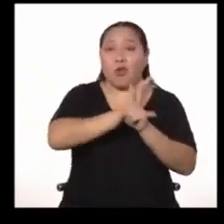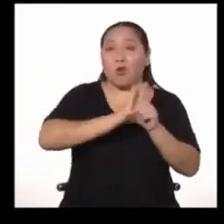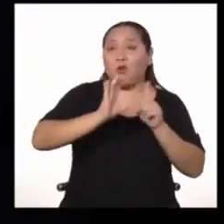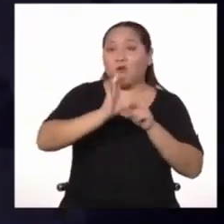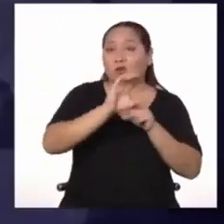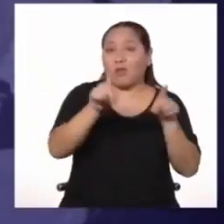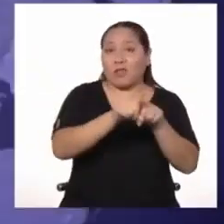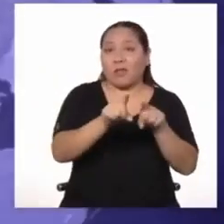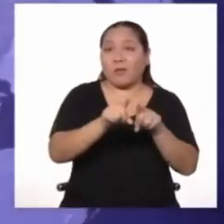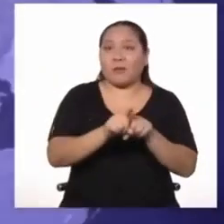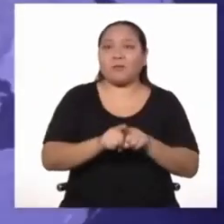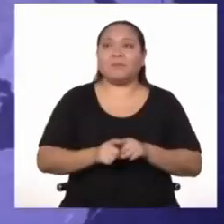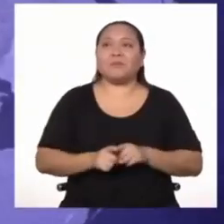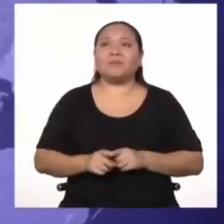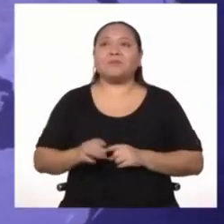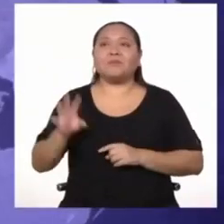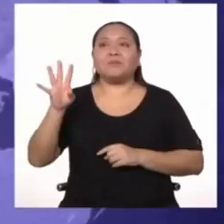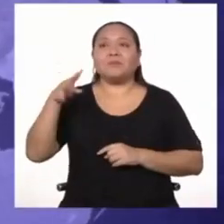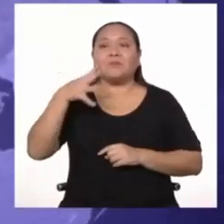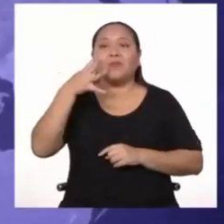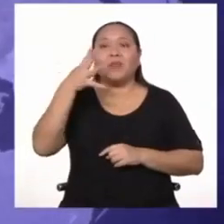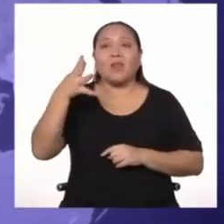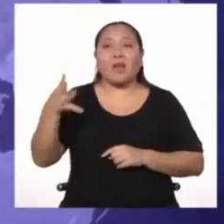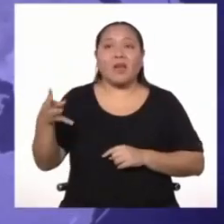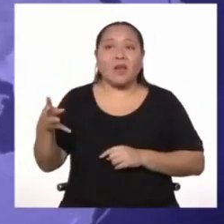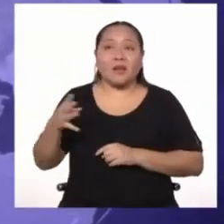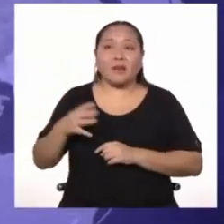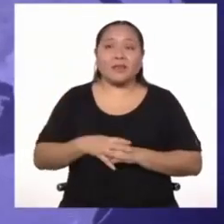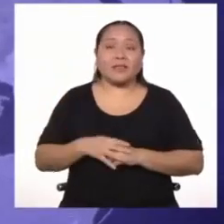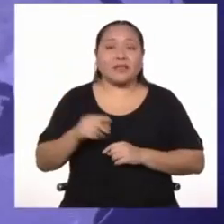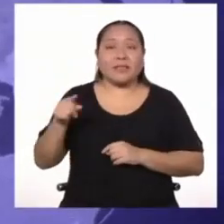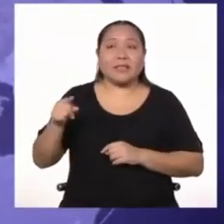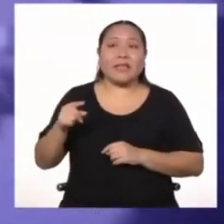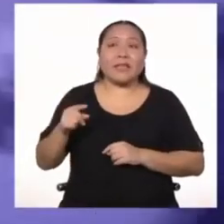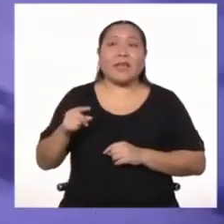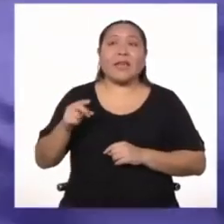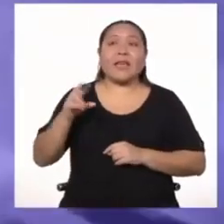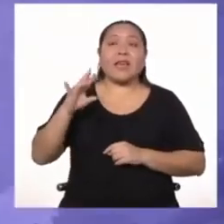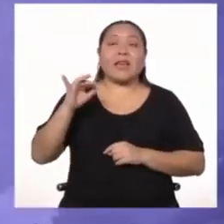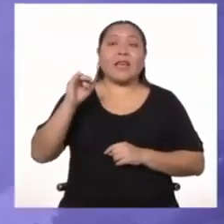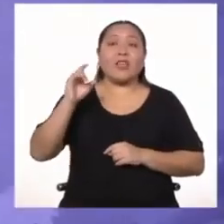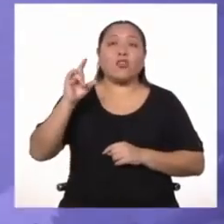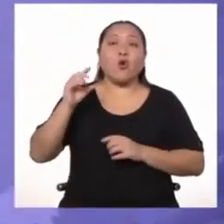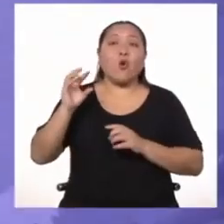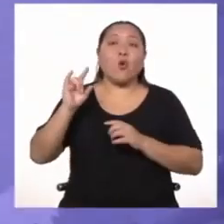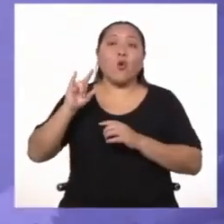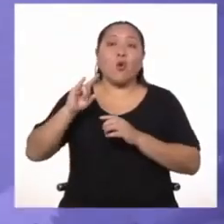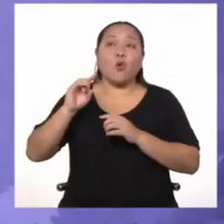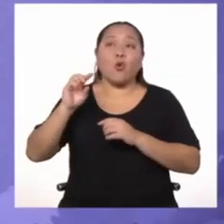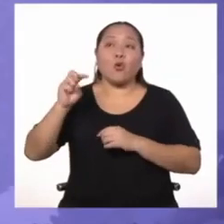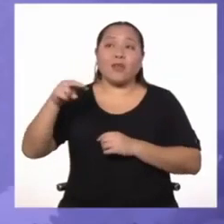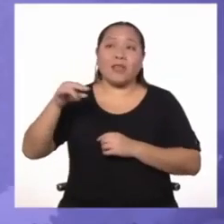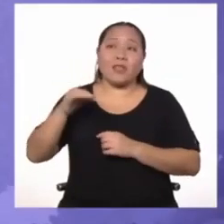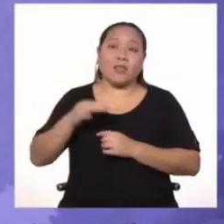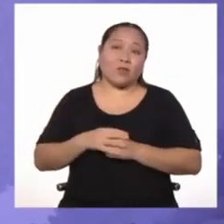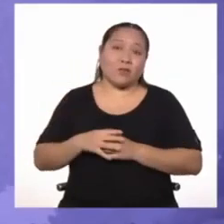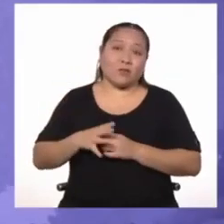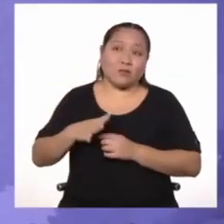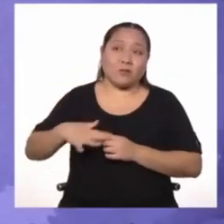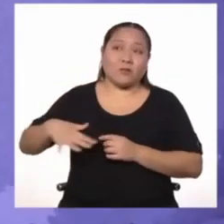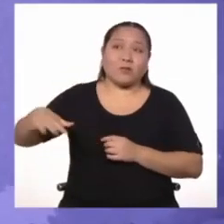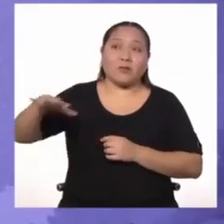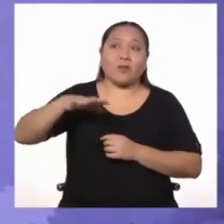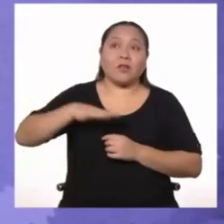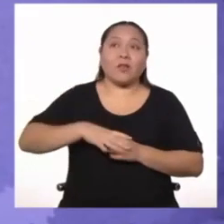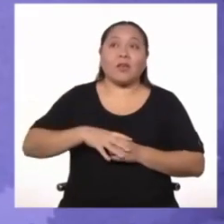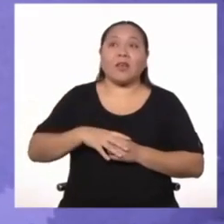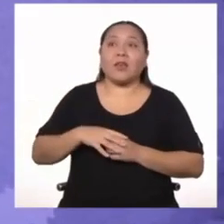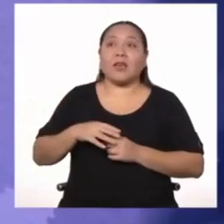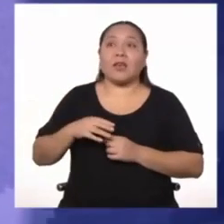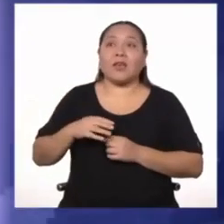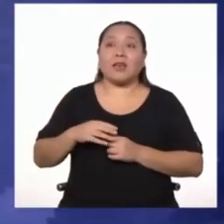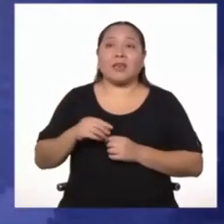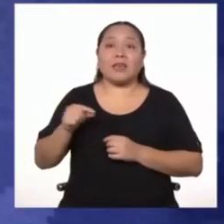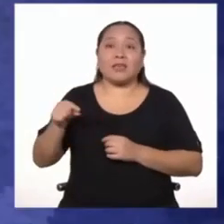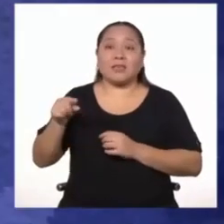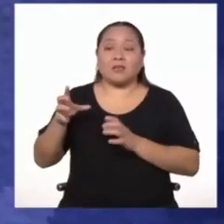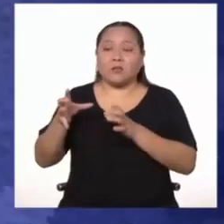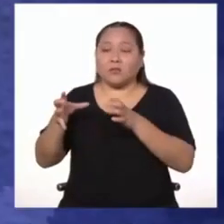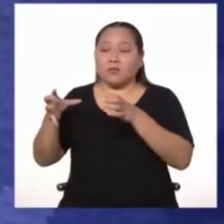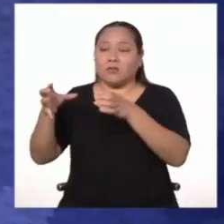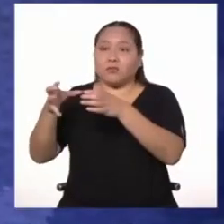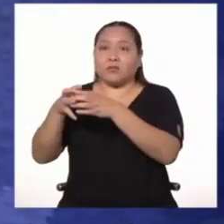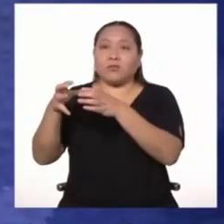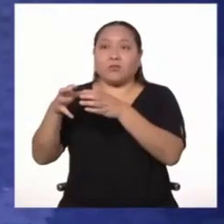El Reino Unido de Gran Bretaña e Irlanda del Norte, que es como se llama oficialmente, es un estado unitario